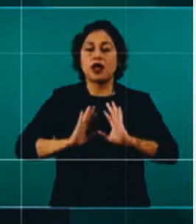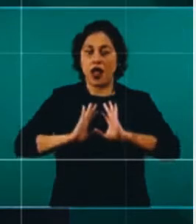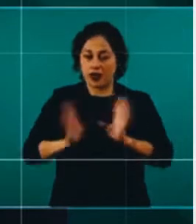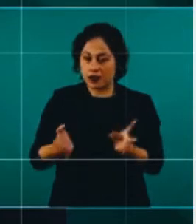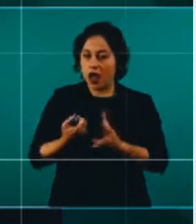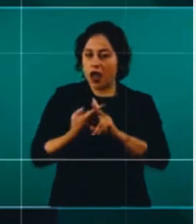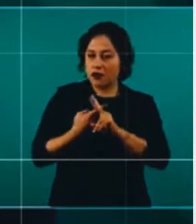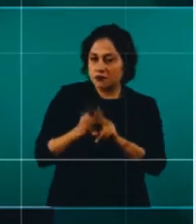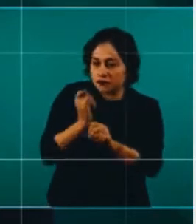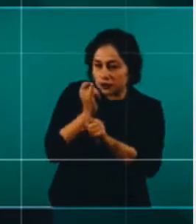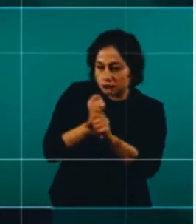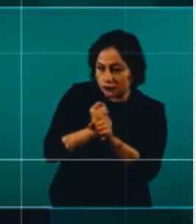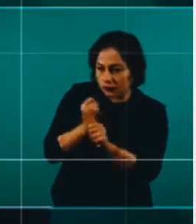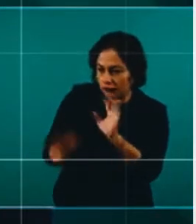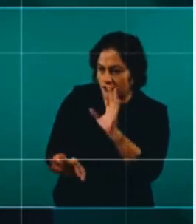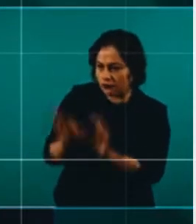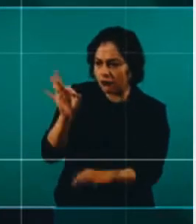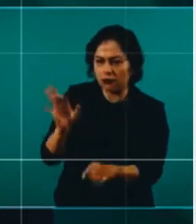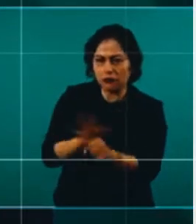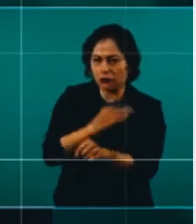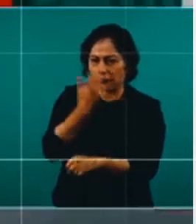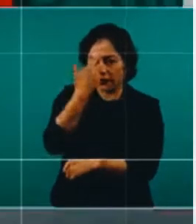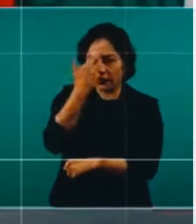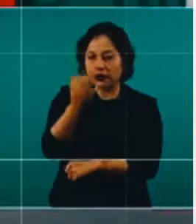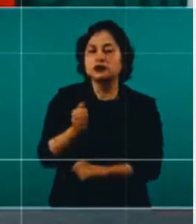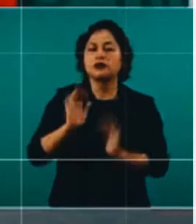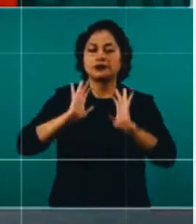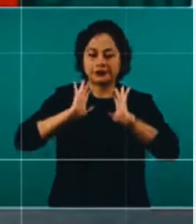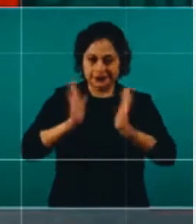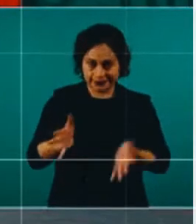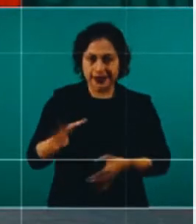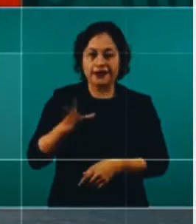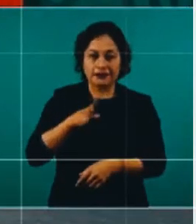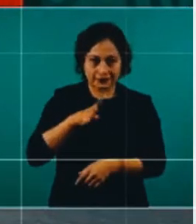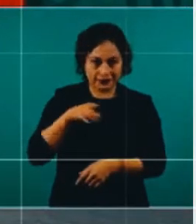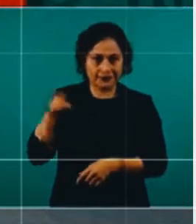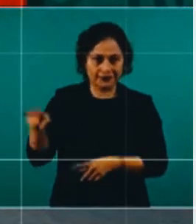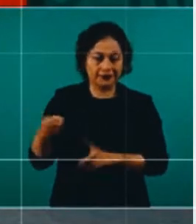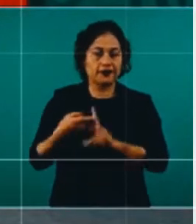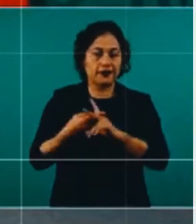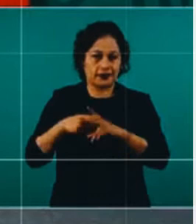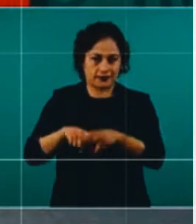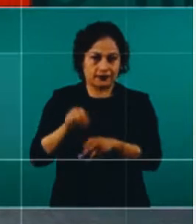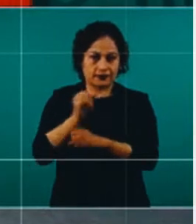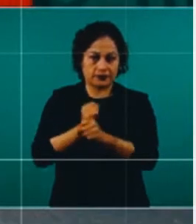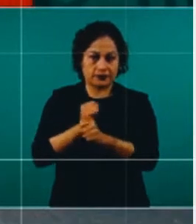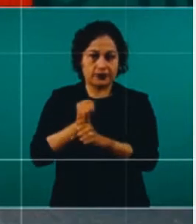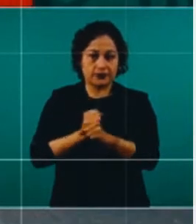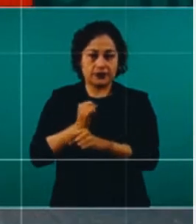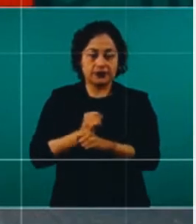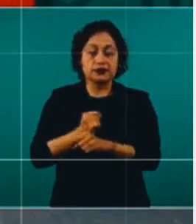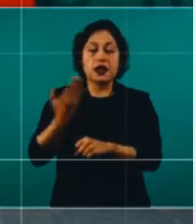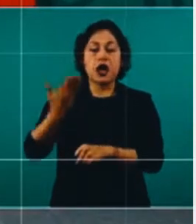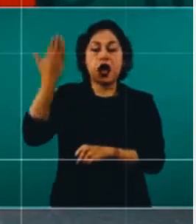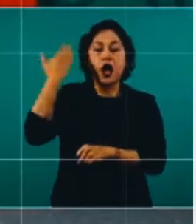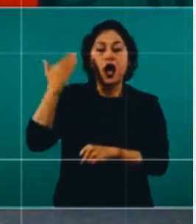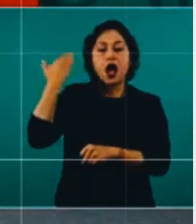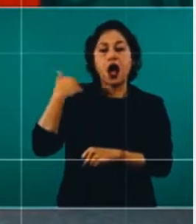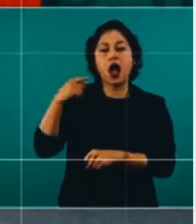y también ya tanto Pemex como la Secretaría de Medio Ambiente